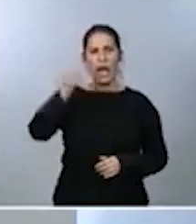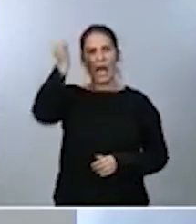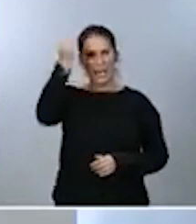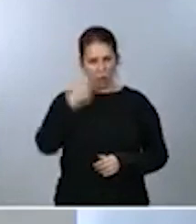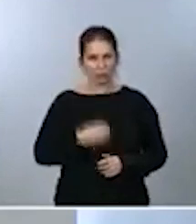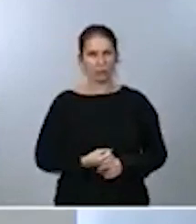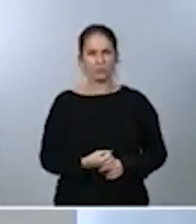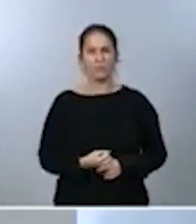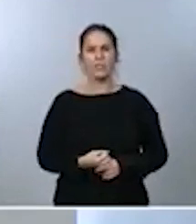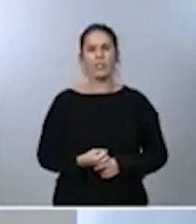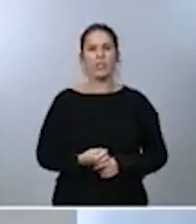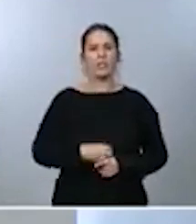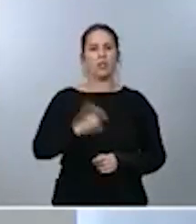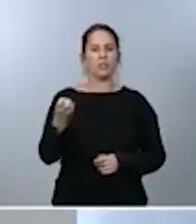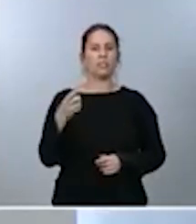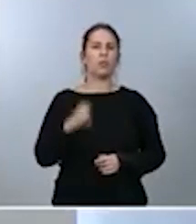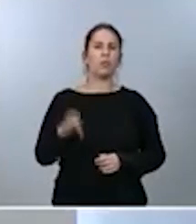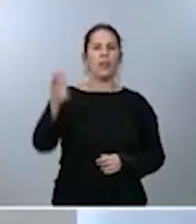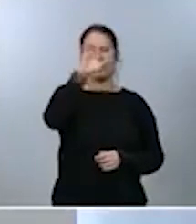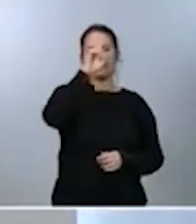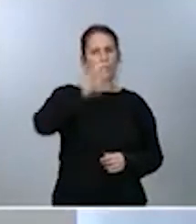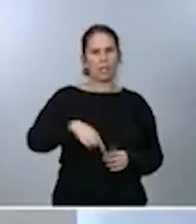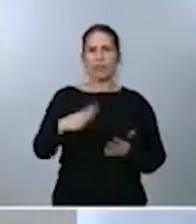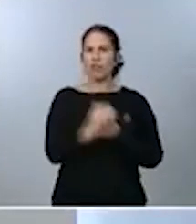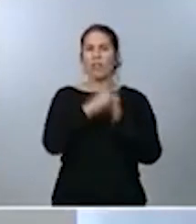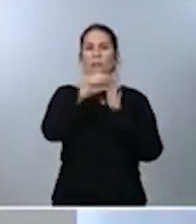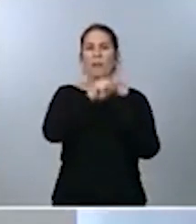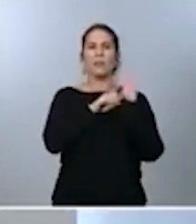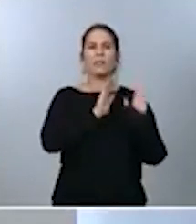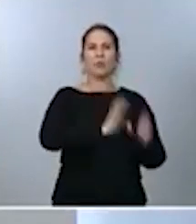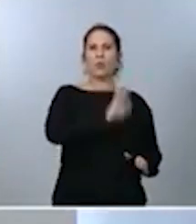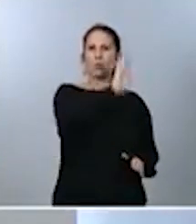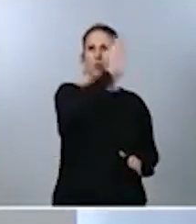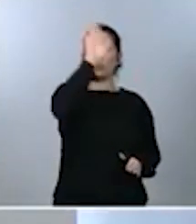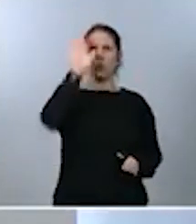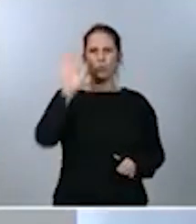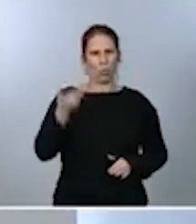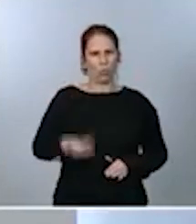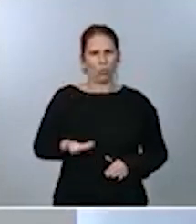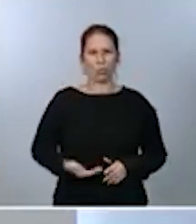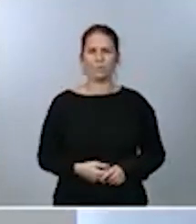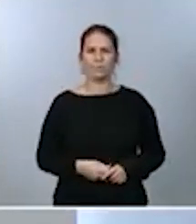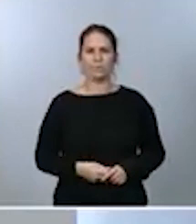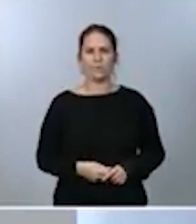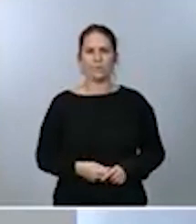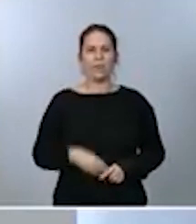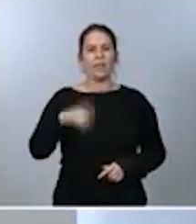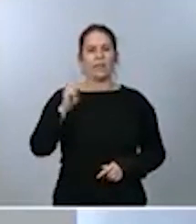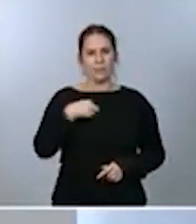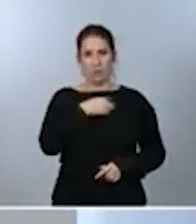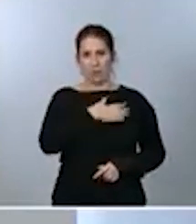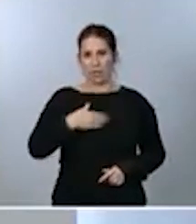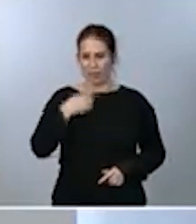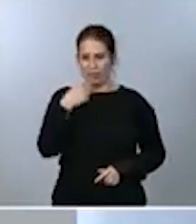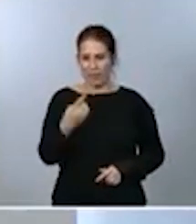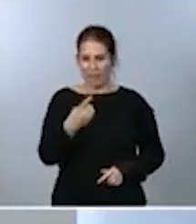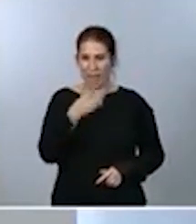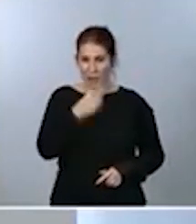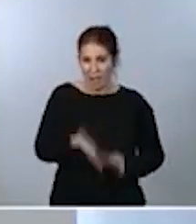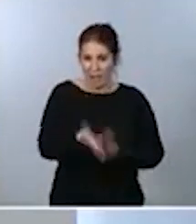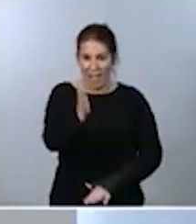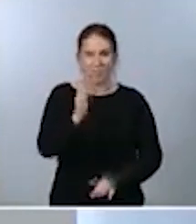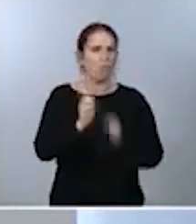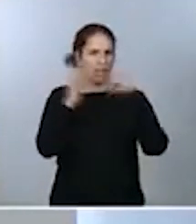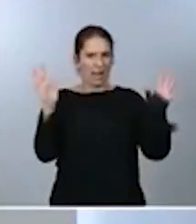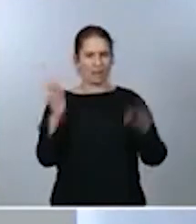muchas comunidades, todas ellas han estado tomando medidas importantes. Y voy a ser también muy claro en lo que les voy a decir a continuación. El gobierno